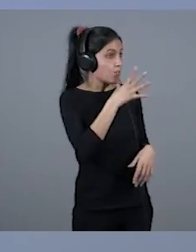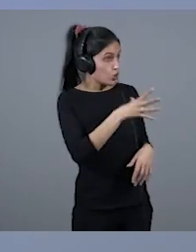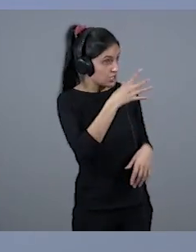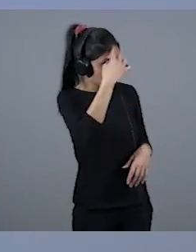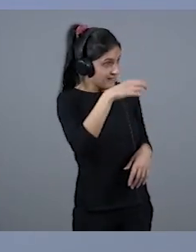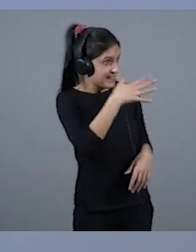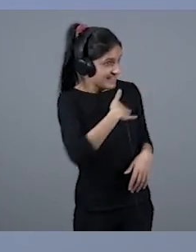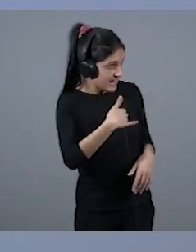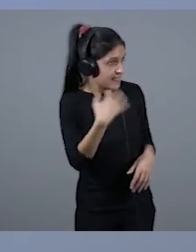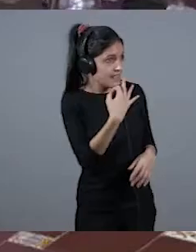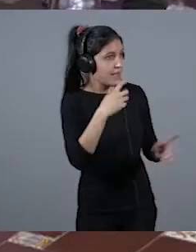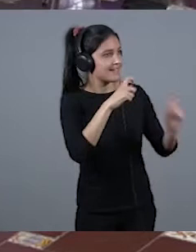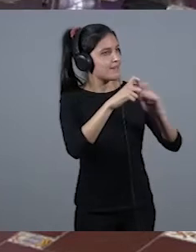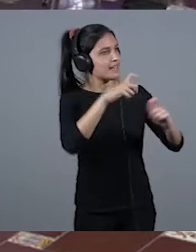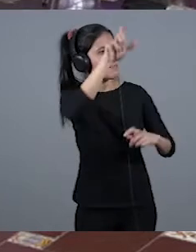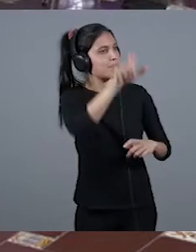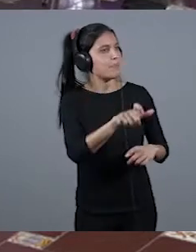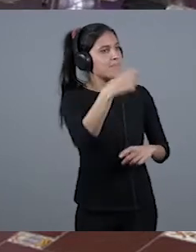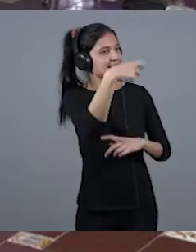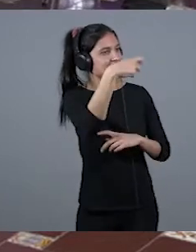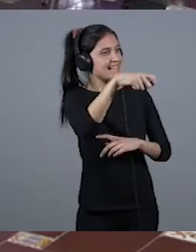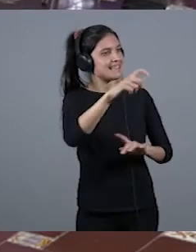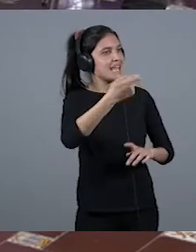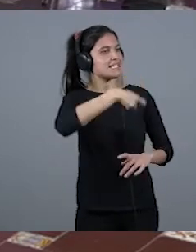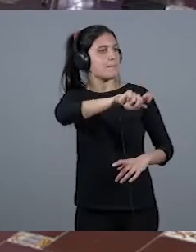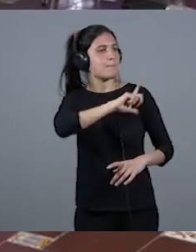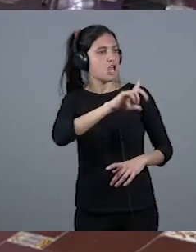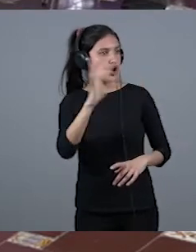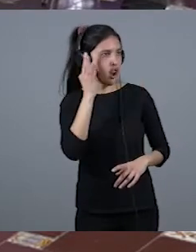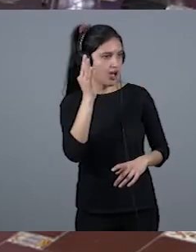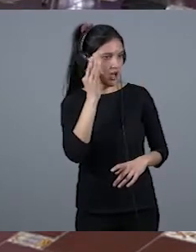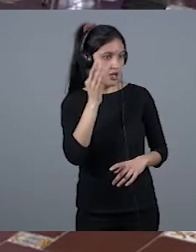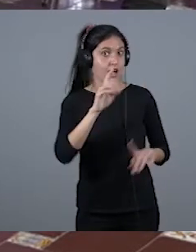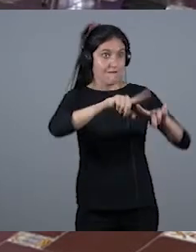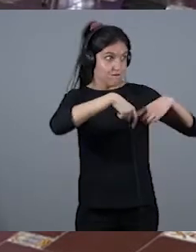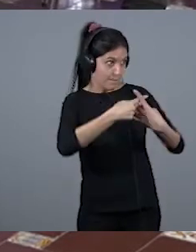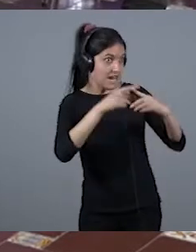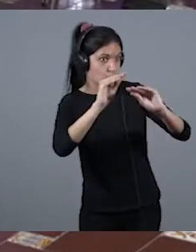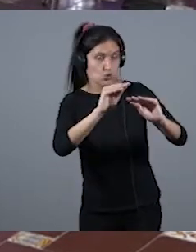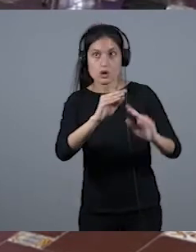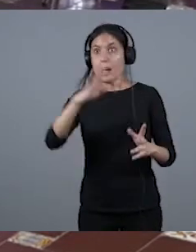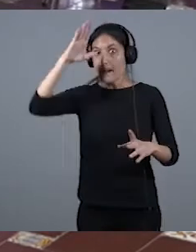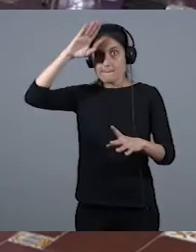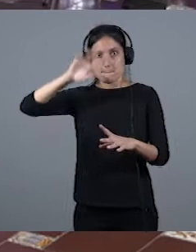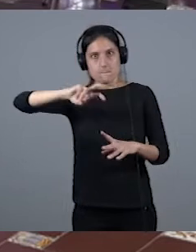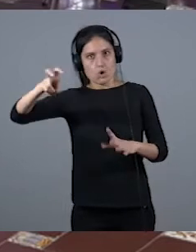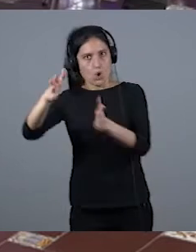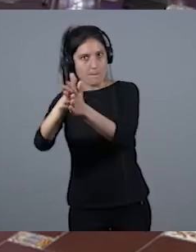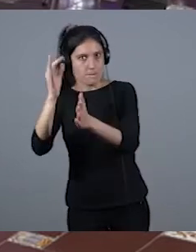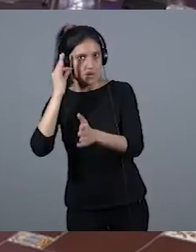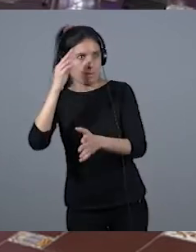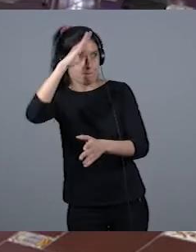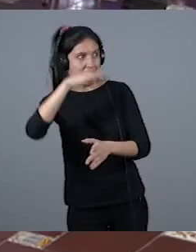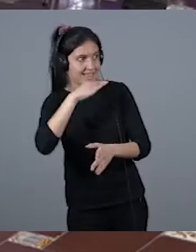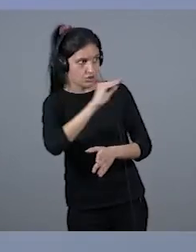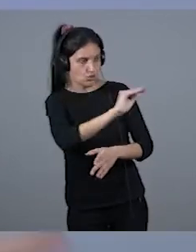la Española, que creo que es familia tuya. Y aquello fue lo que desarmó, que era su padre. Y entonces aquello desarmó totalmente a Paco, su padre,